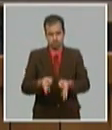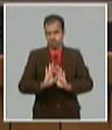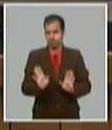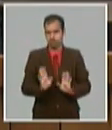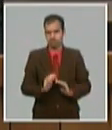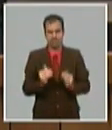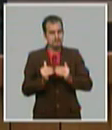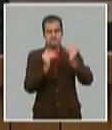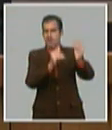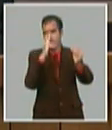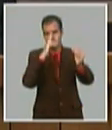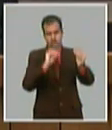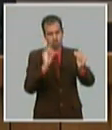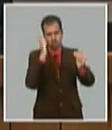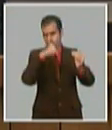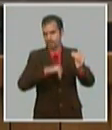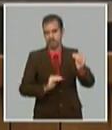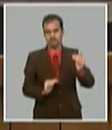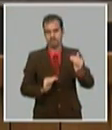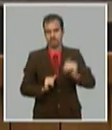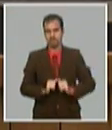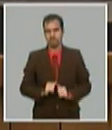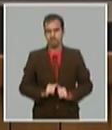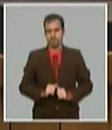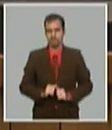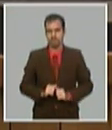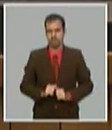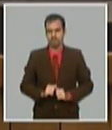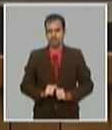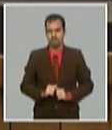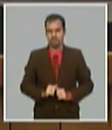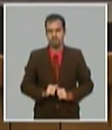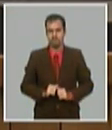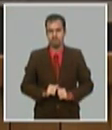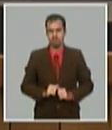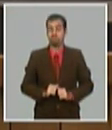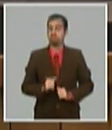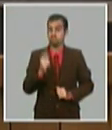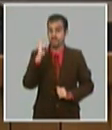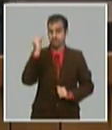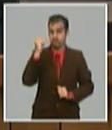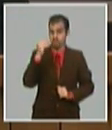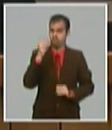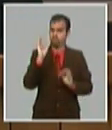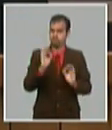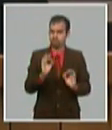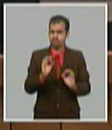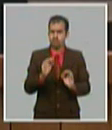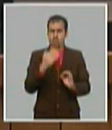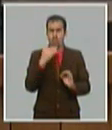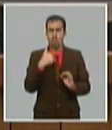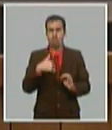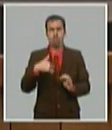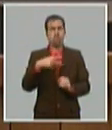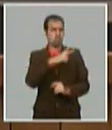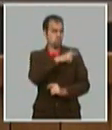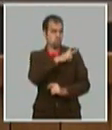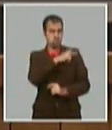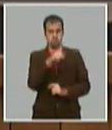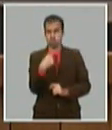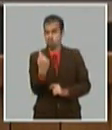ese no es el impacto que esperamos en los ordenamientos monetarios y mucho menos la conducta y la actitud de nuestros cuadros